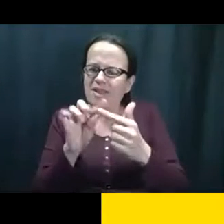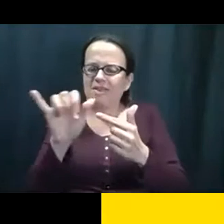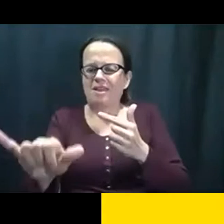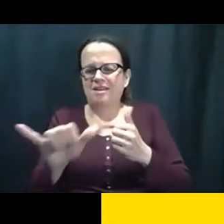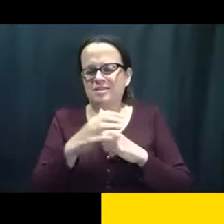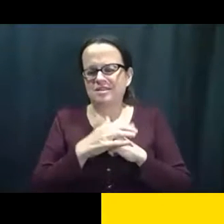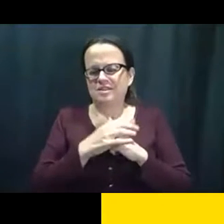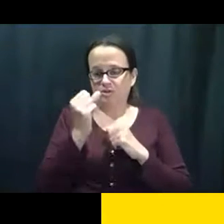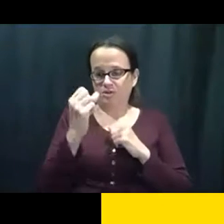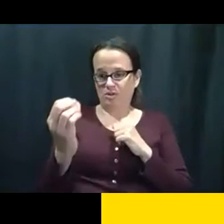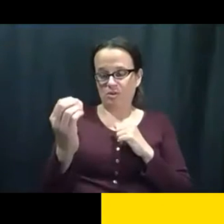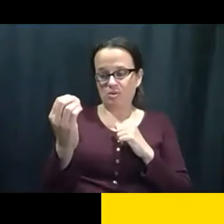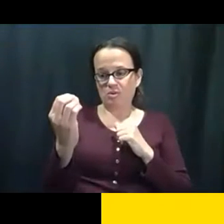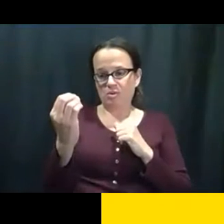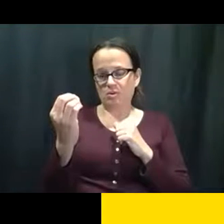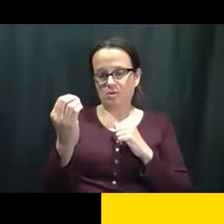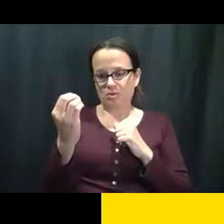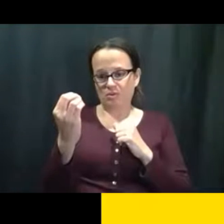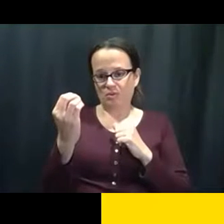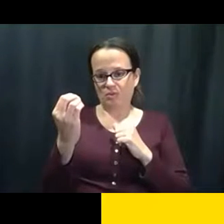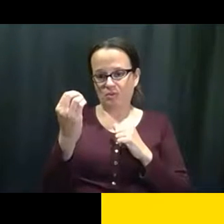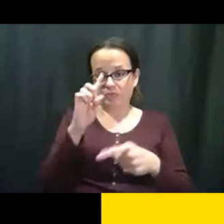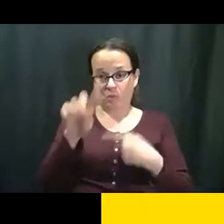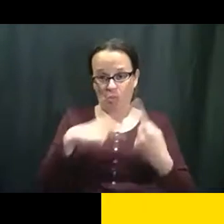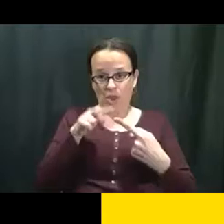o deprimido, usted es mucho más que eso.